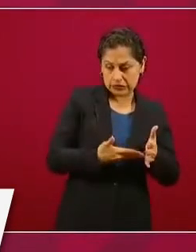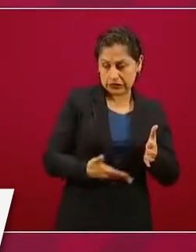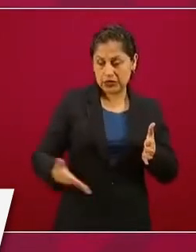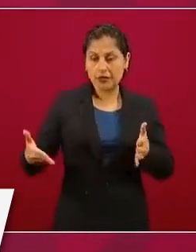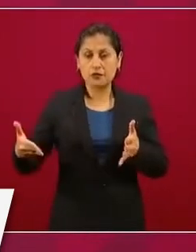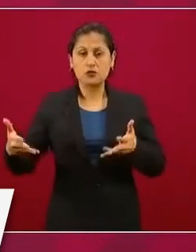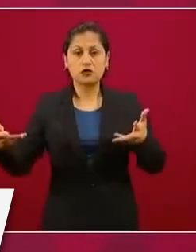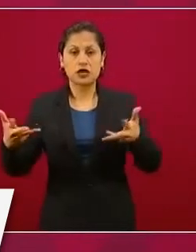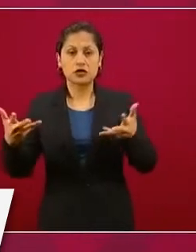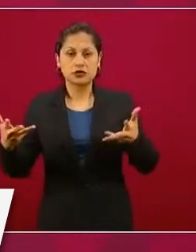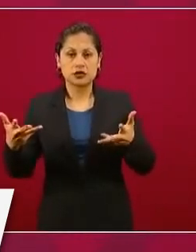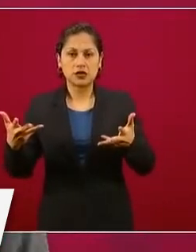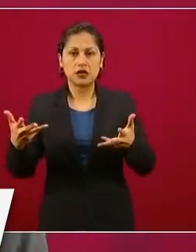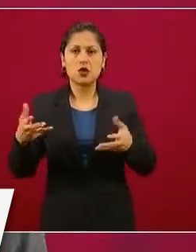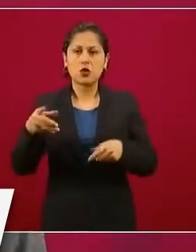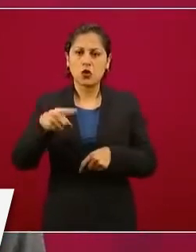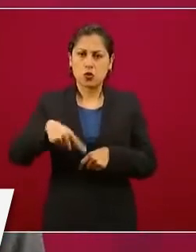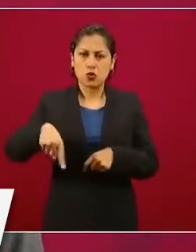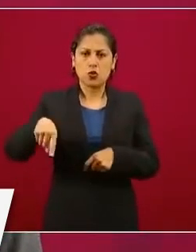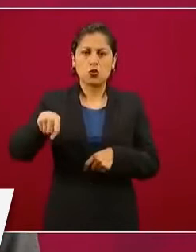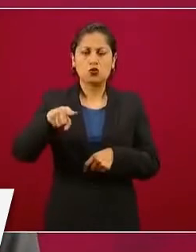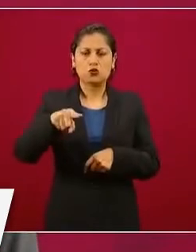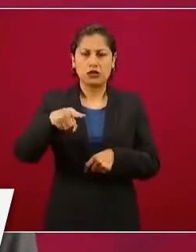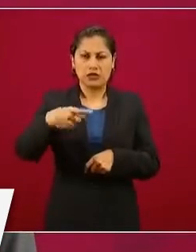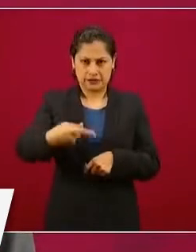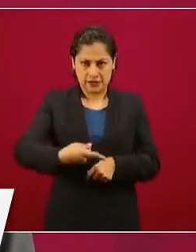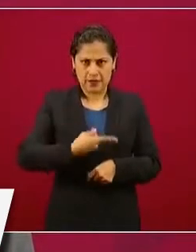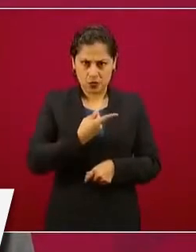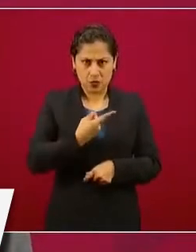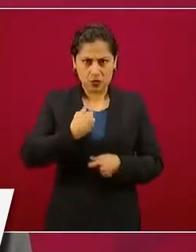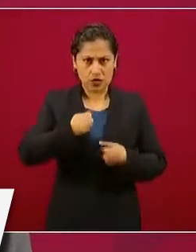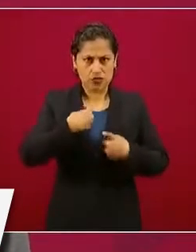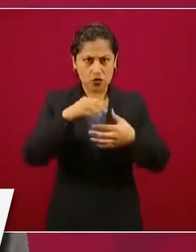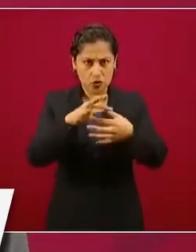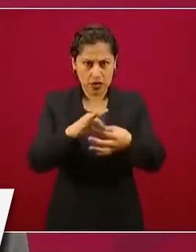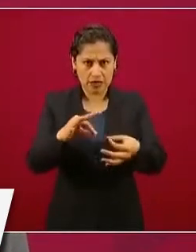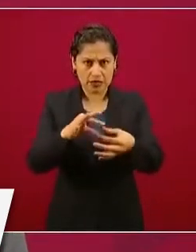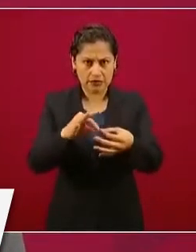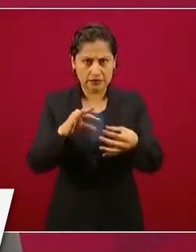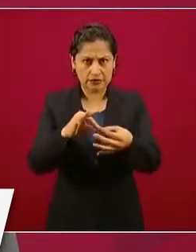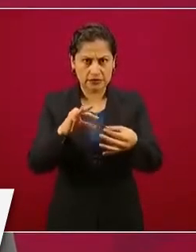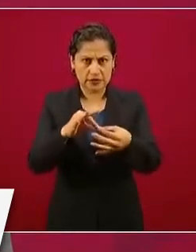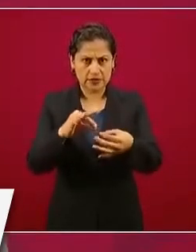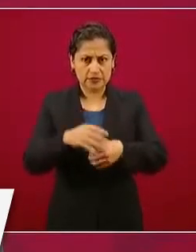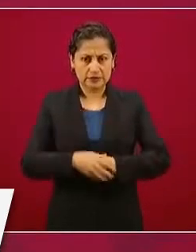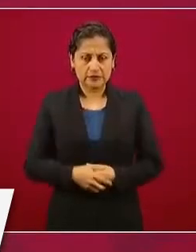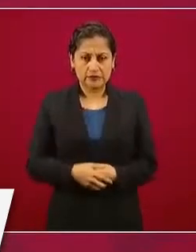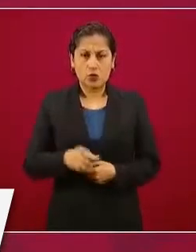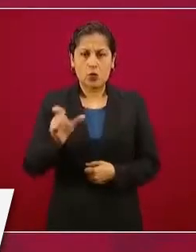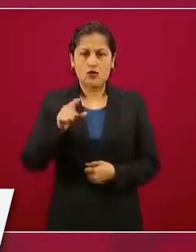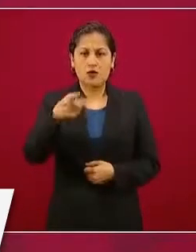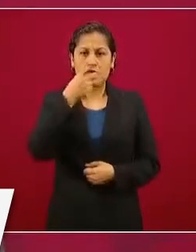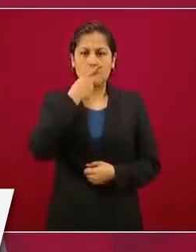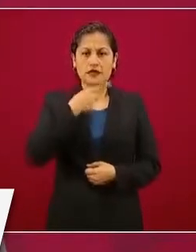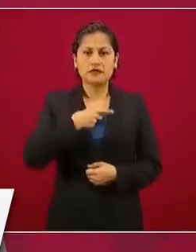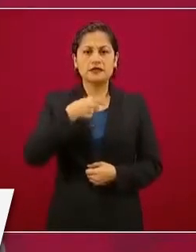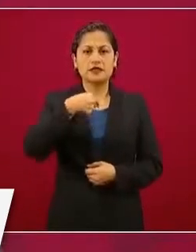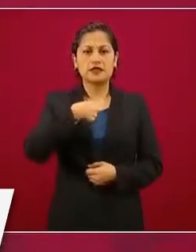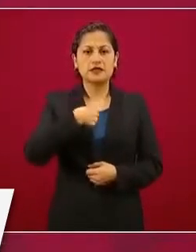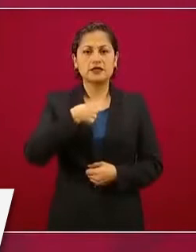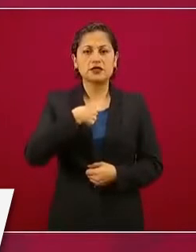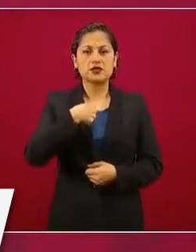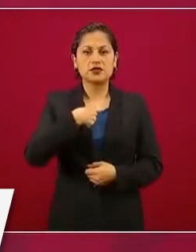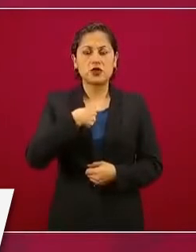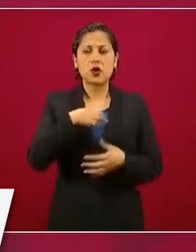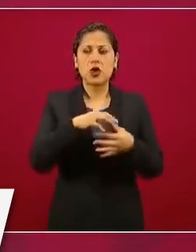frase, usted que ni siquiera habla de corrido, y dígalo además parado en